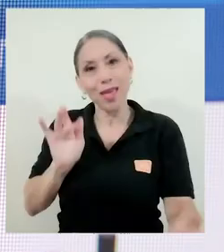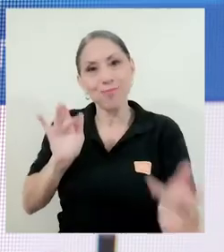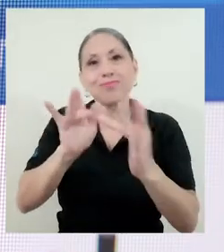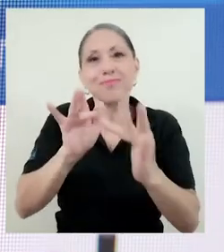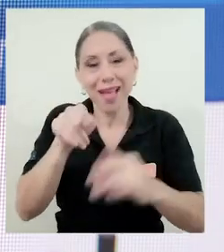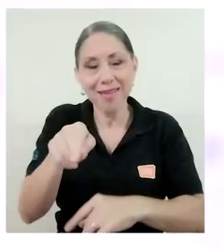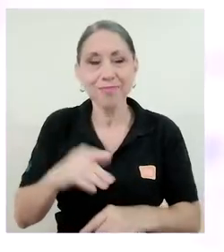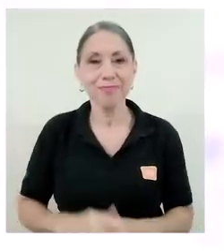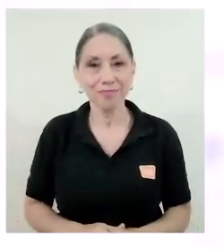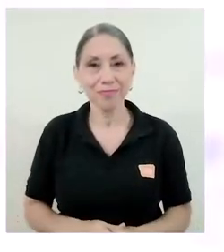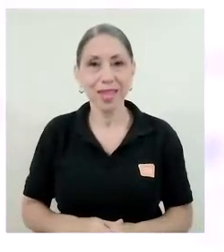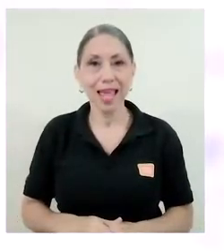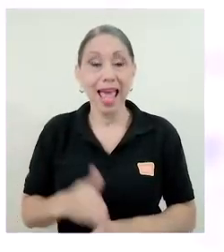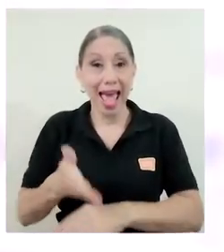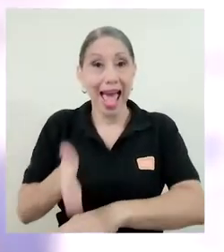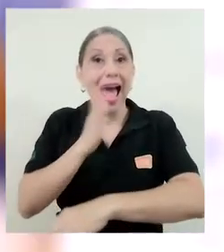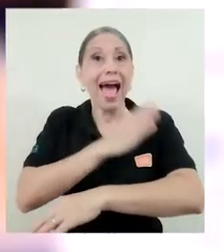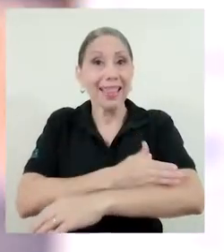meter.